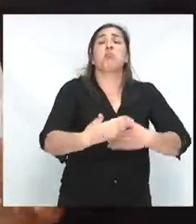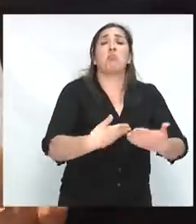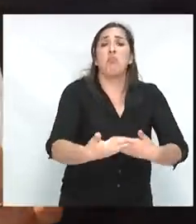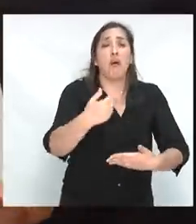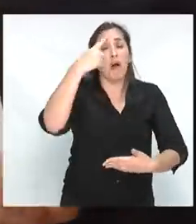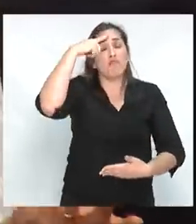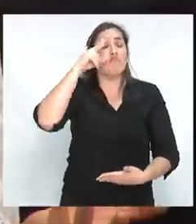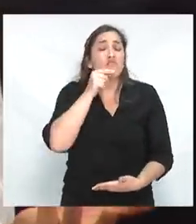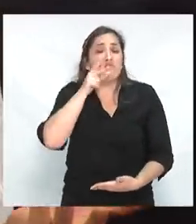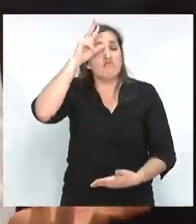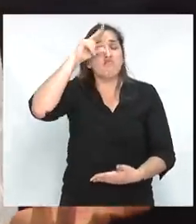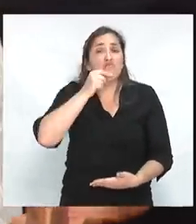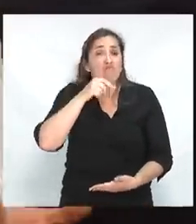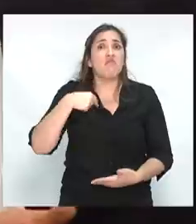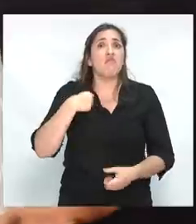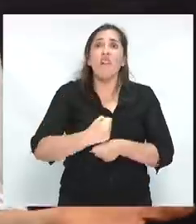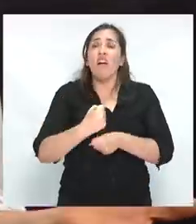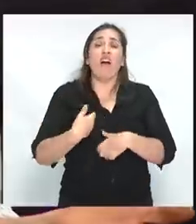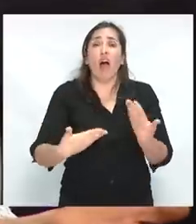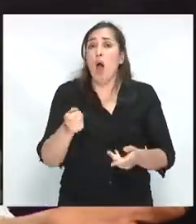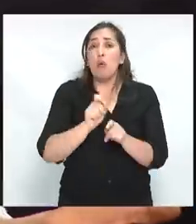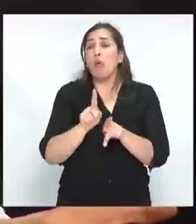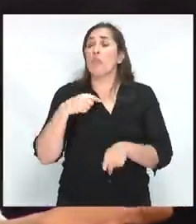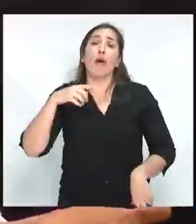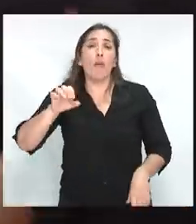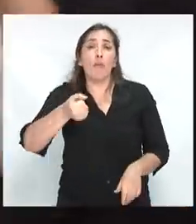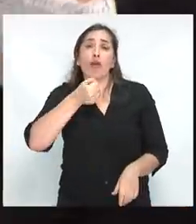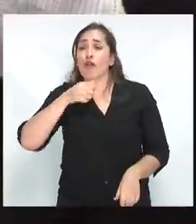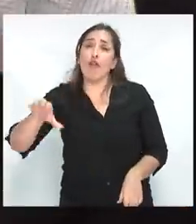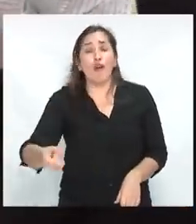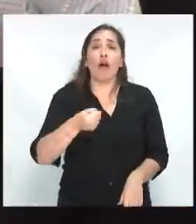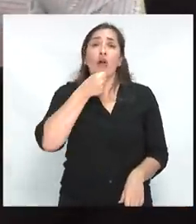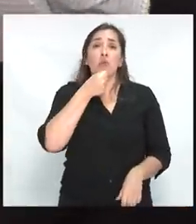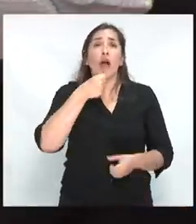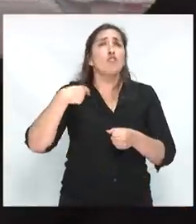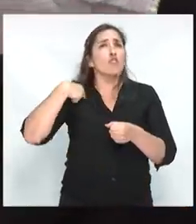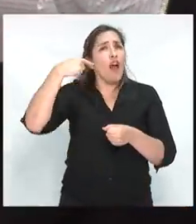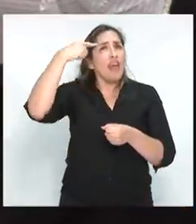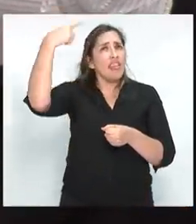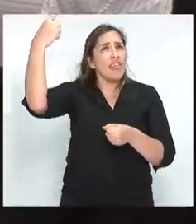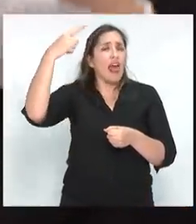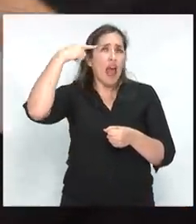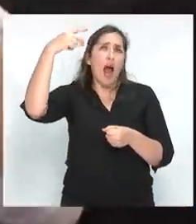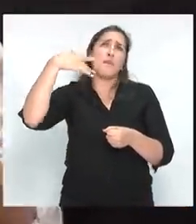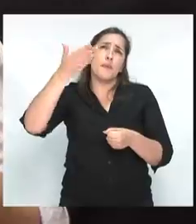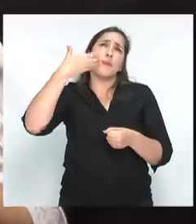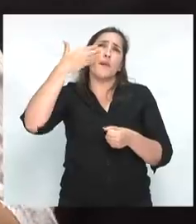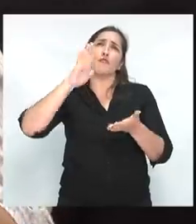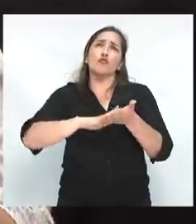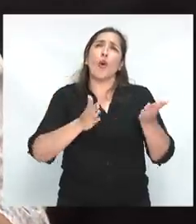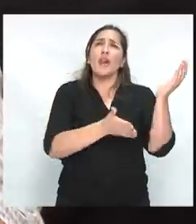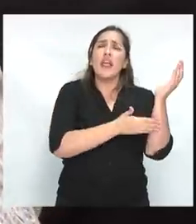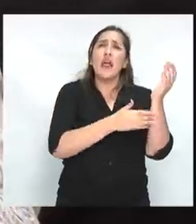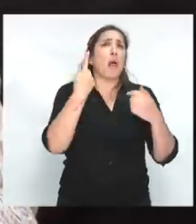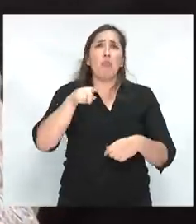sin estar pensando en que lo estamos haciendo. ¿Cómo agarrar este micrófono? Puedo estar hilando mis ideas sobre la izquierda sin necesidad de